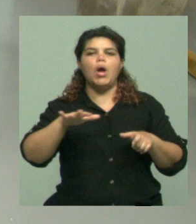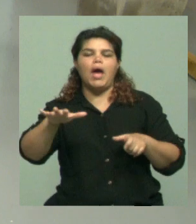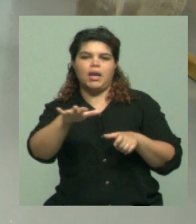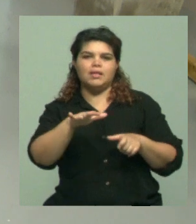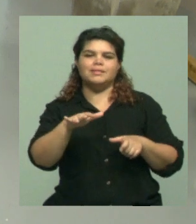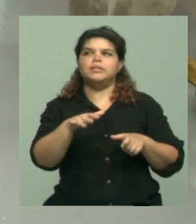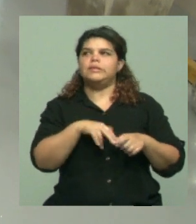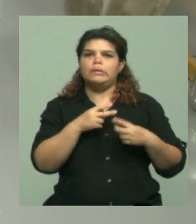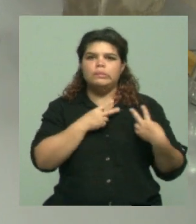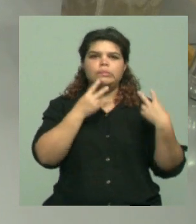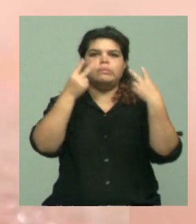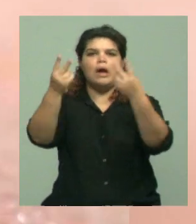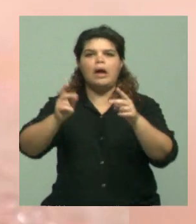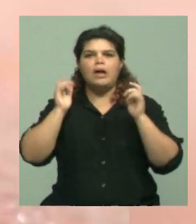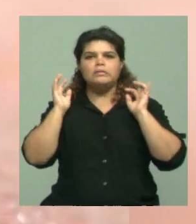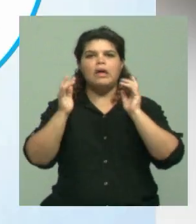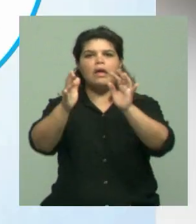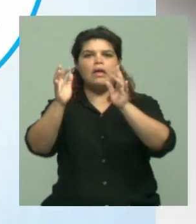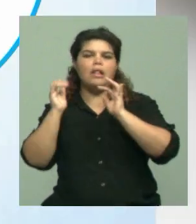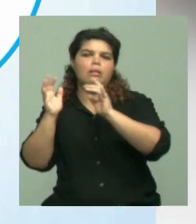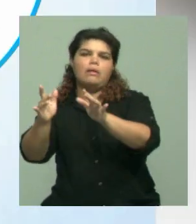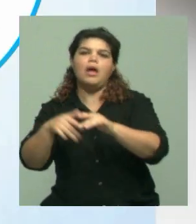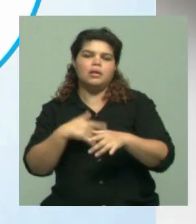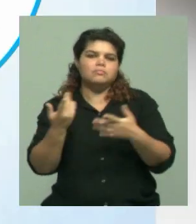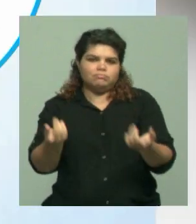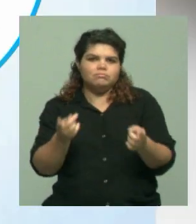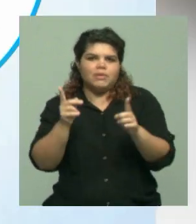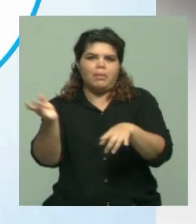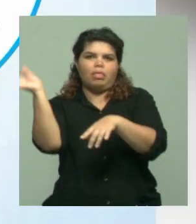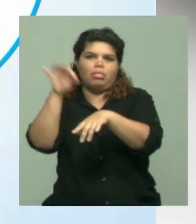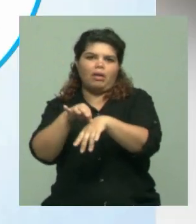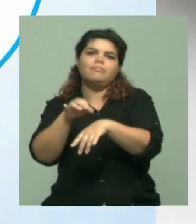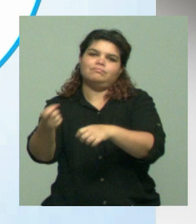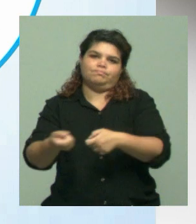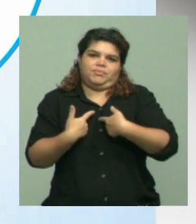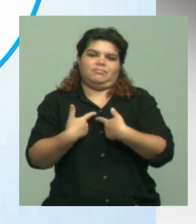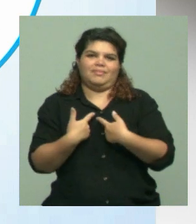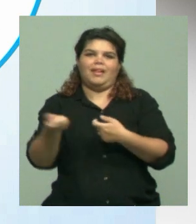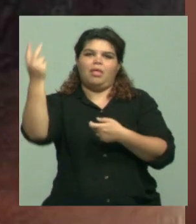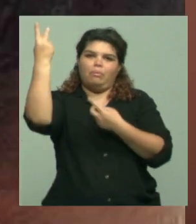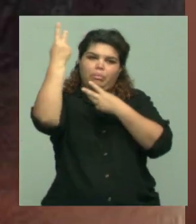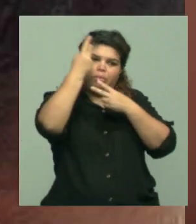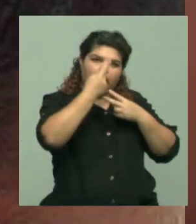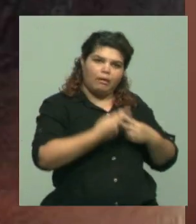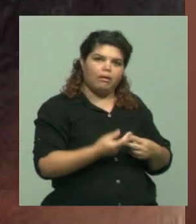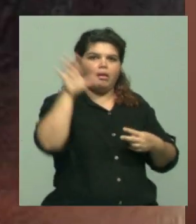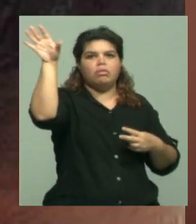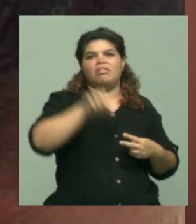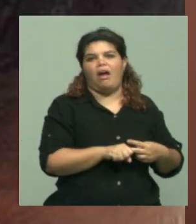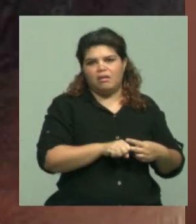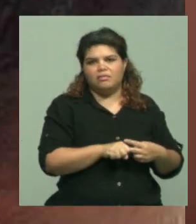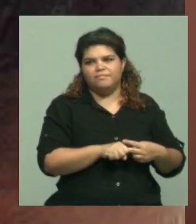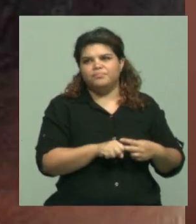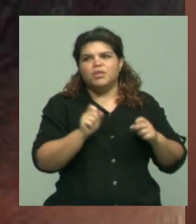poco de viajes exóticos. También tenemos casos documentados de eso. Y principalmente cuando concurren a los centros asistenciales del Gran Mendoza,